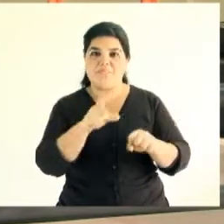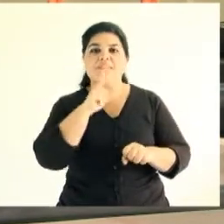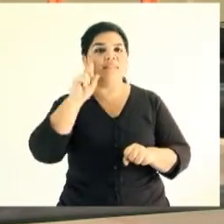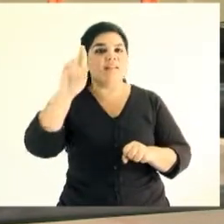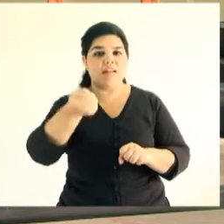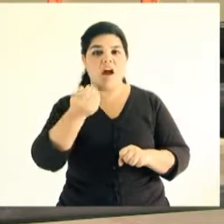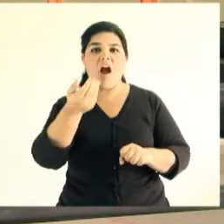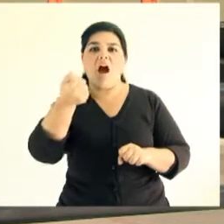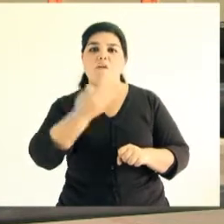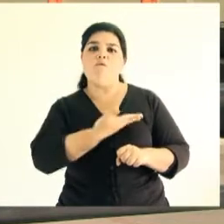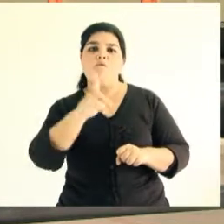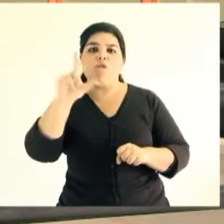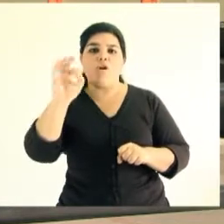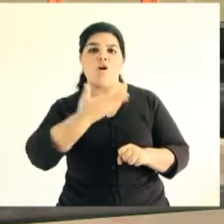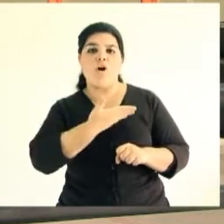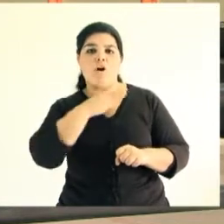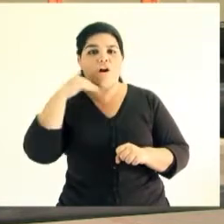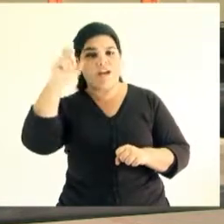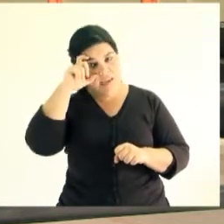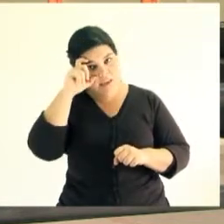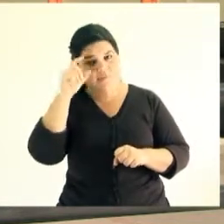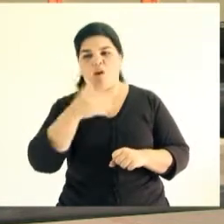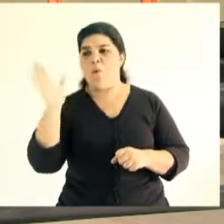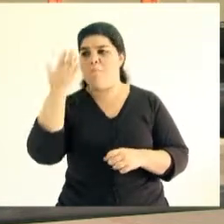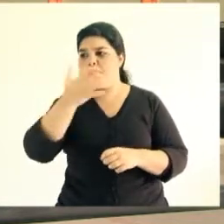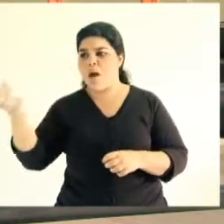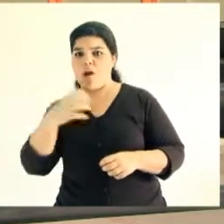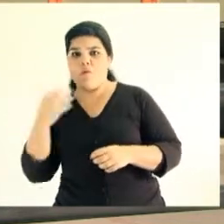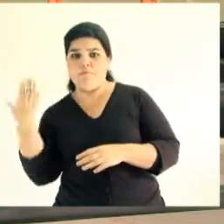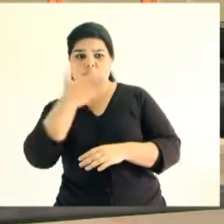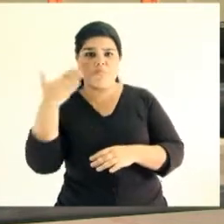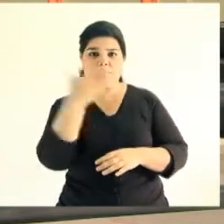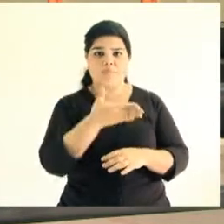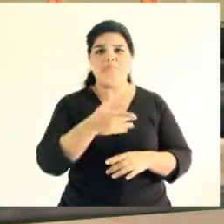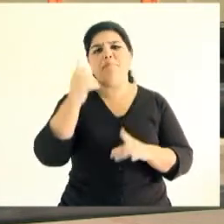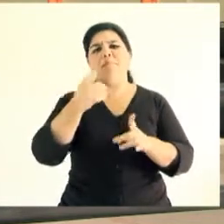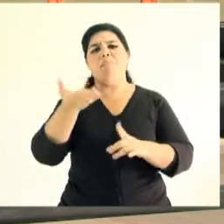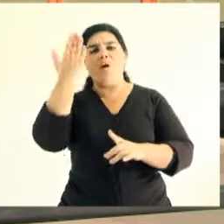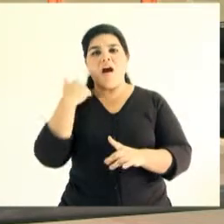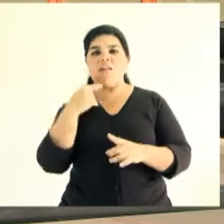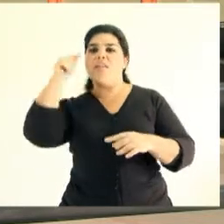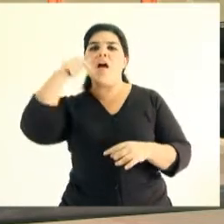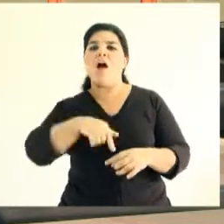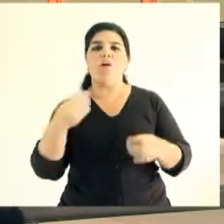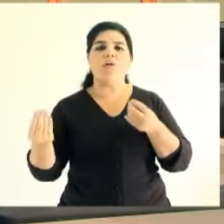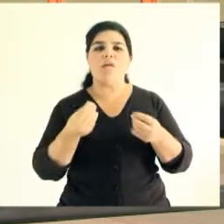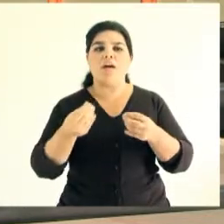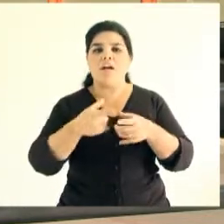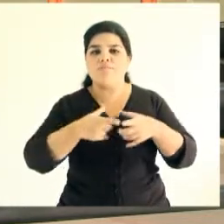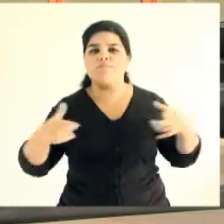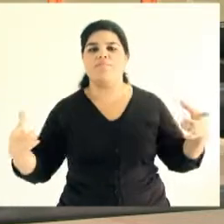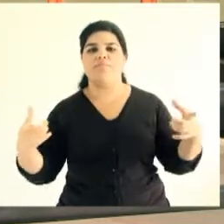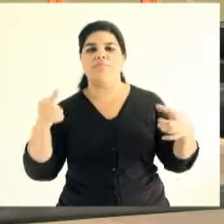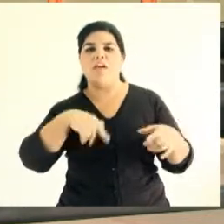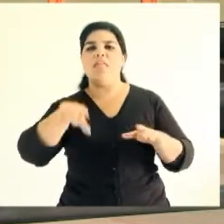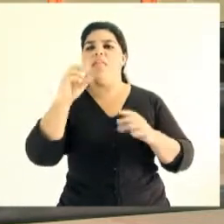está haciendo muy buenas notas que está dando participación a todos los chicos algo como se hacía antes pero en el marco de una ampliación